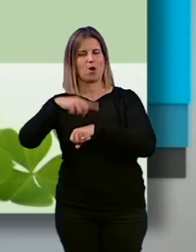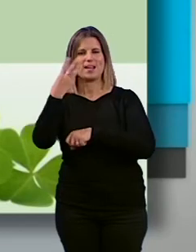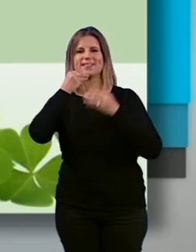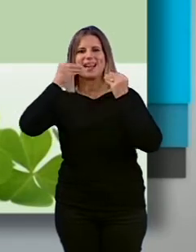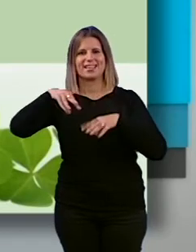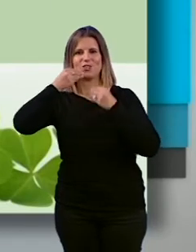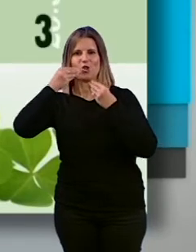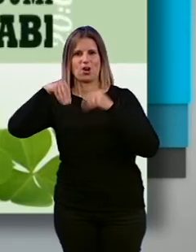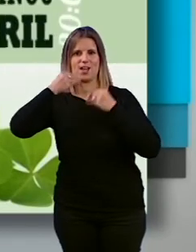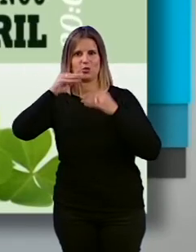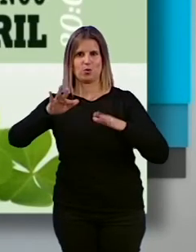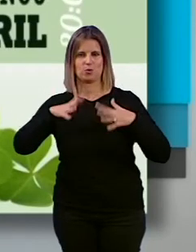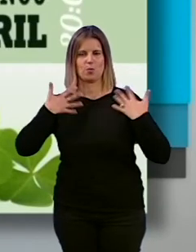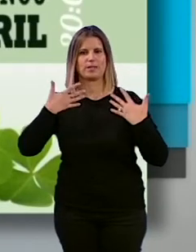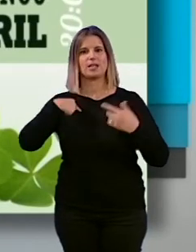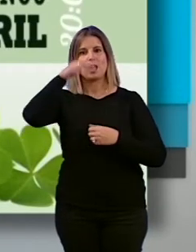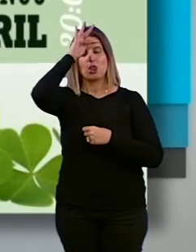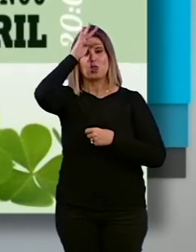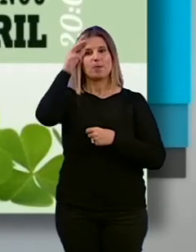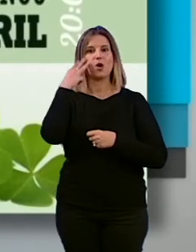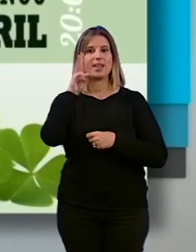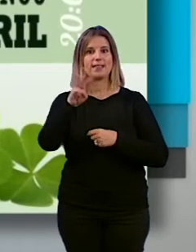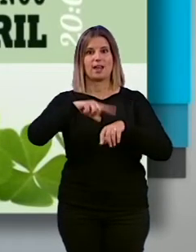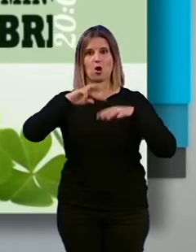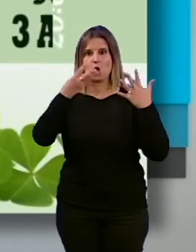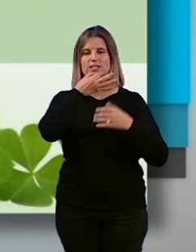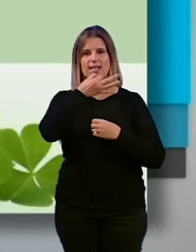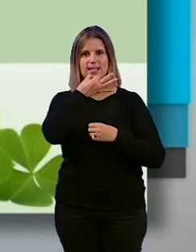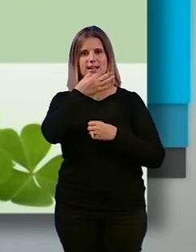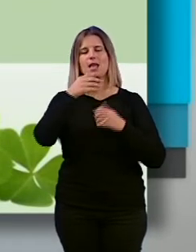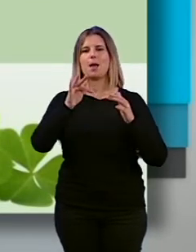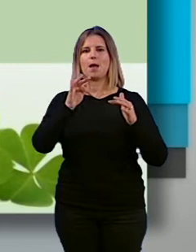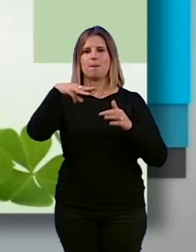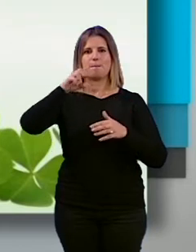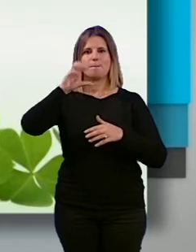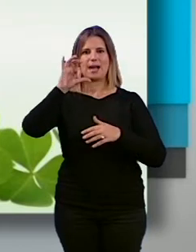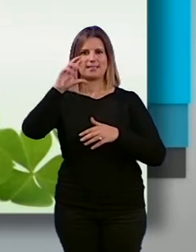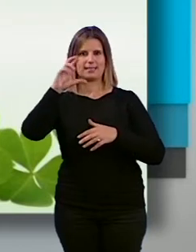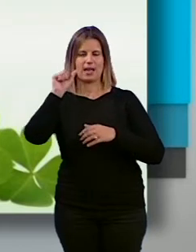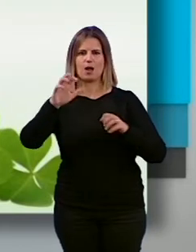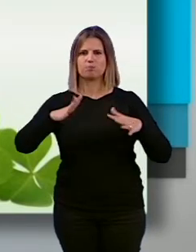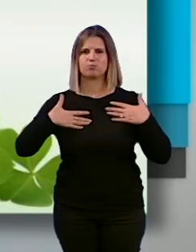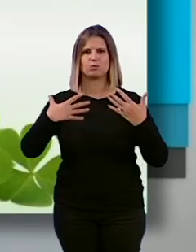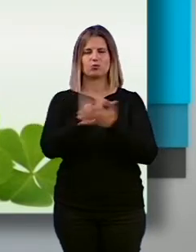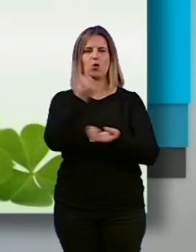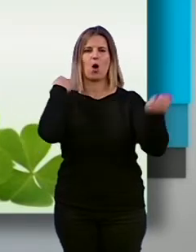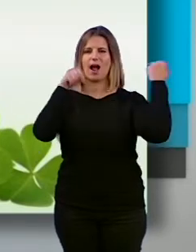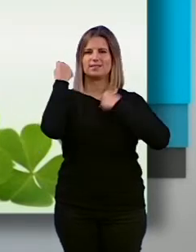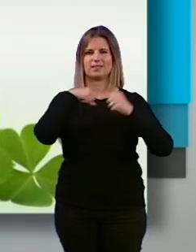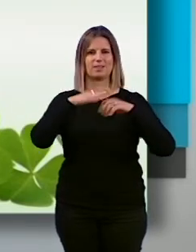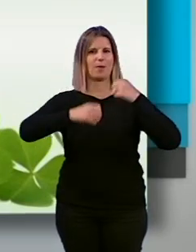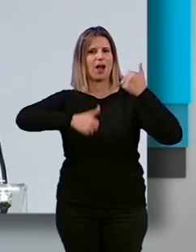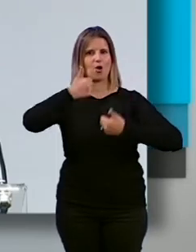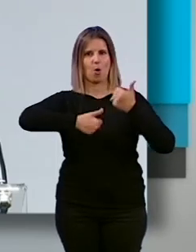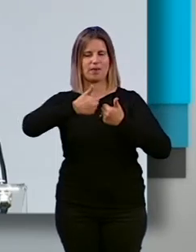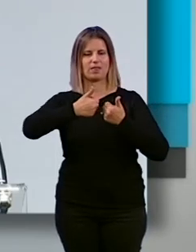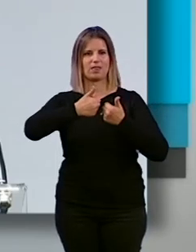improvisadas y el domingo 3 de abril a las 8 de la tarde Master of the Impro con artistas de toda España convirtiendo por hacerse con el título. Poner en